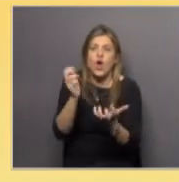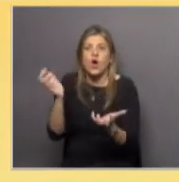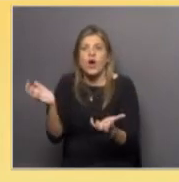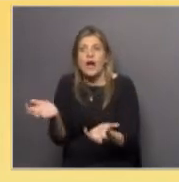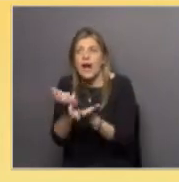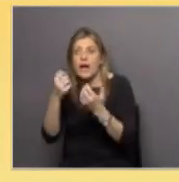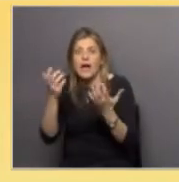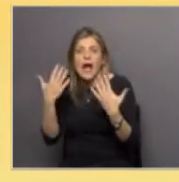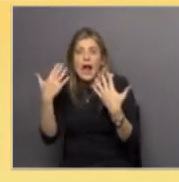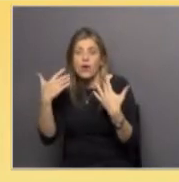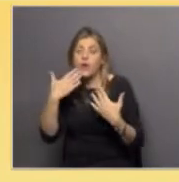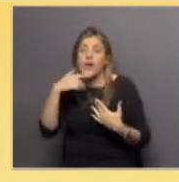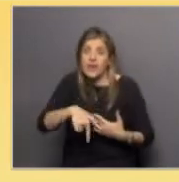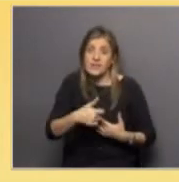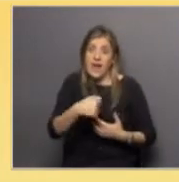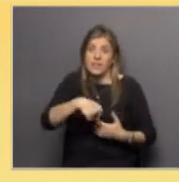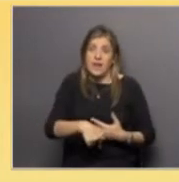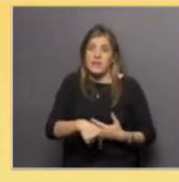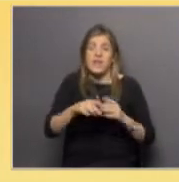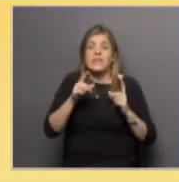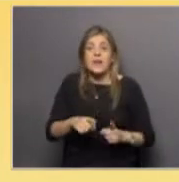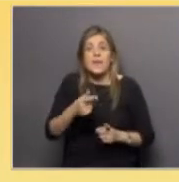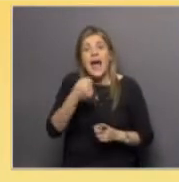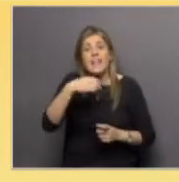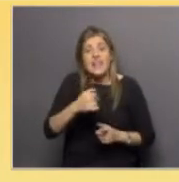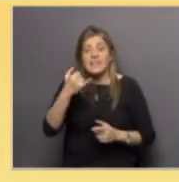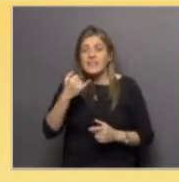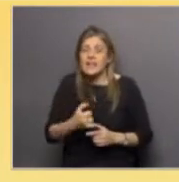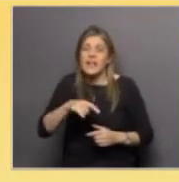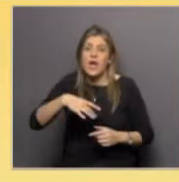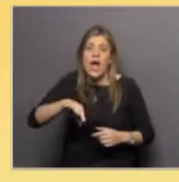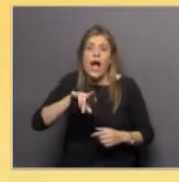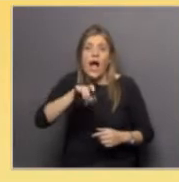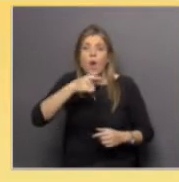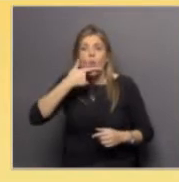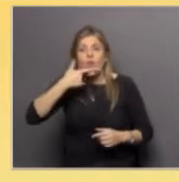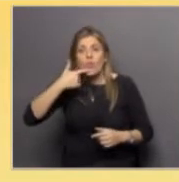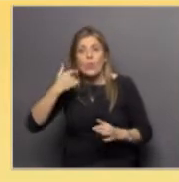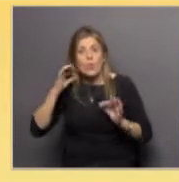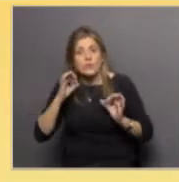Antártida es la mayor reserva de agua dulce del planeta, aunque es un desierto congelado.